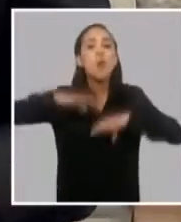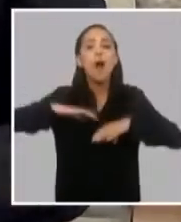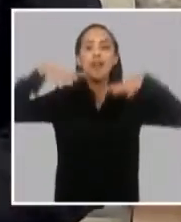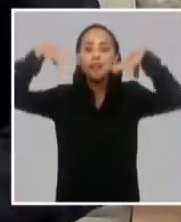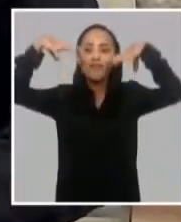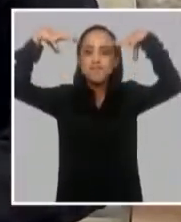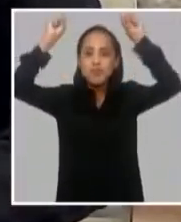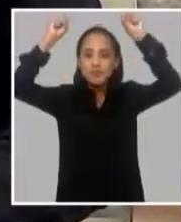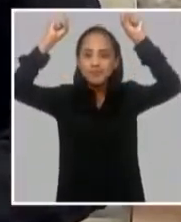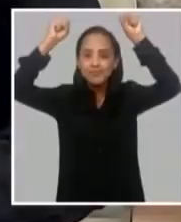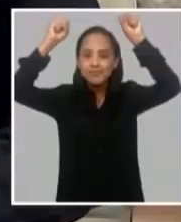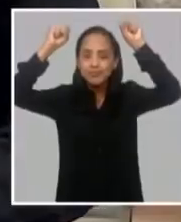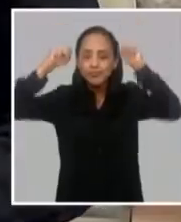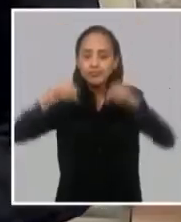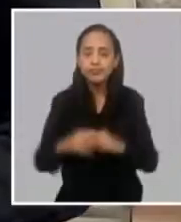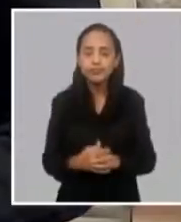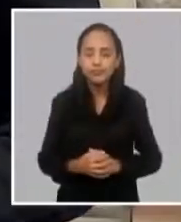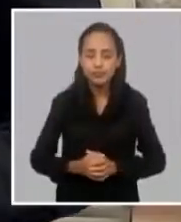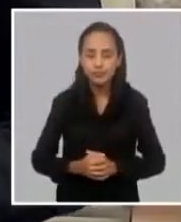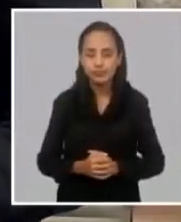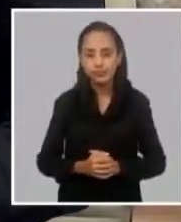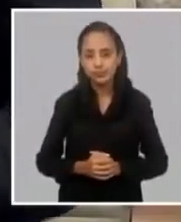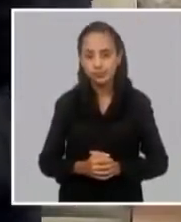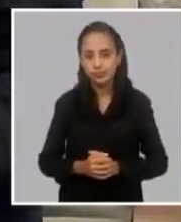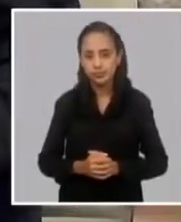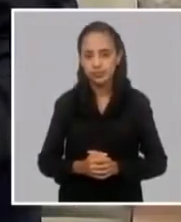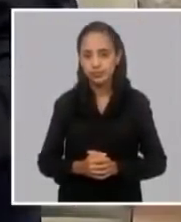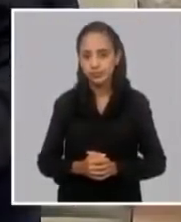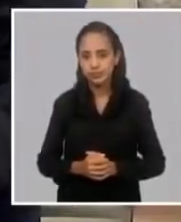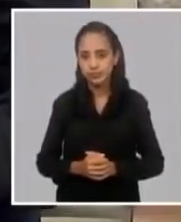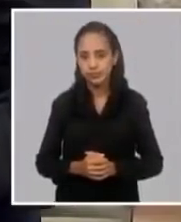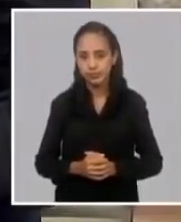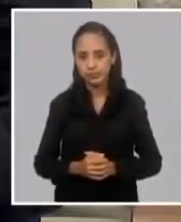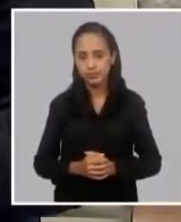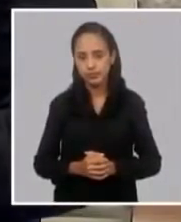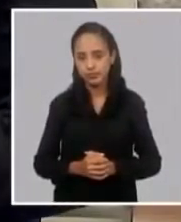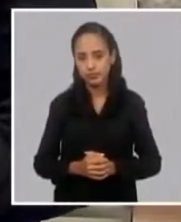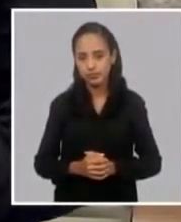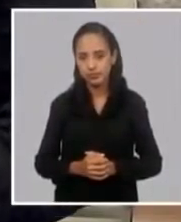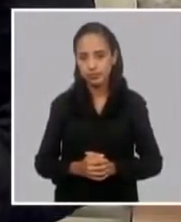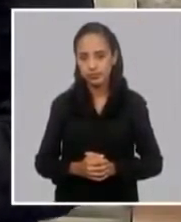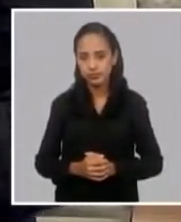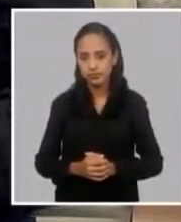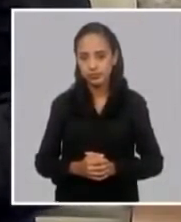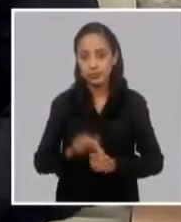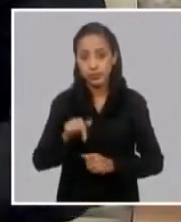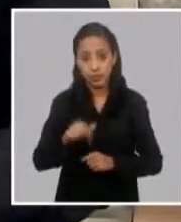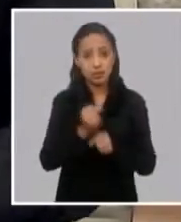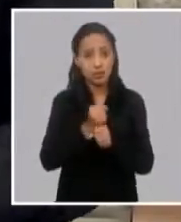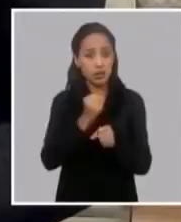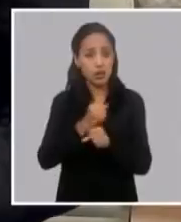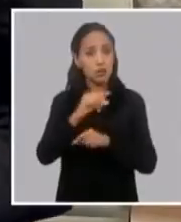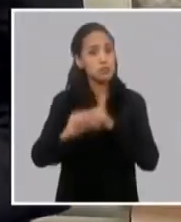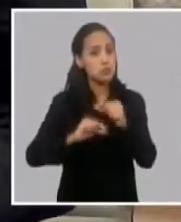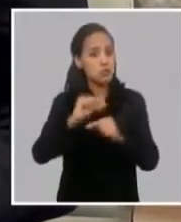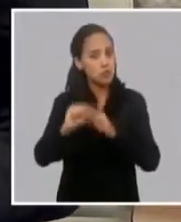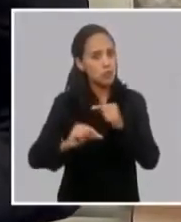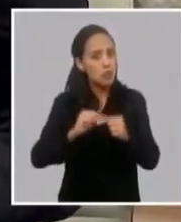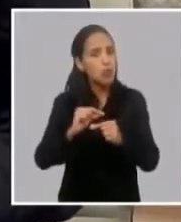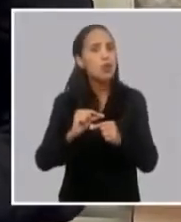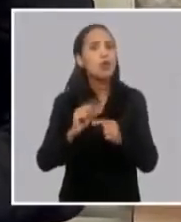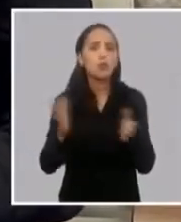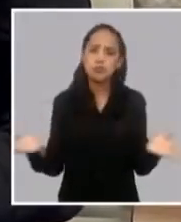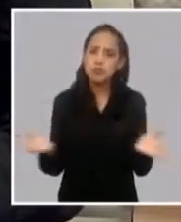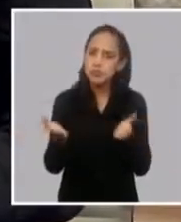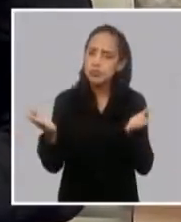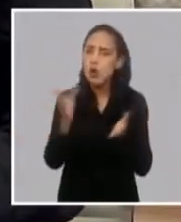esos apagones. Y bueno, es un asunto en el cual se ha ido avanzando en organización, en la